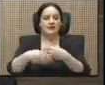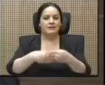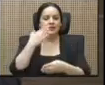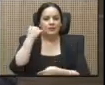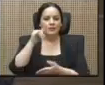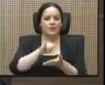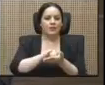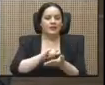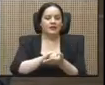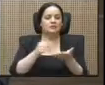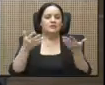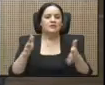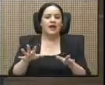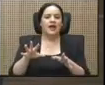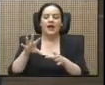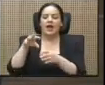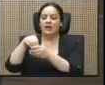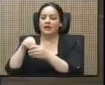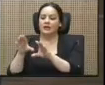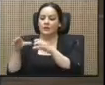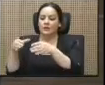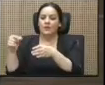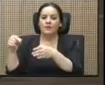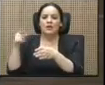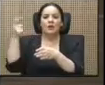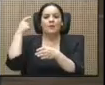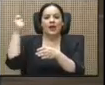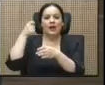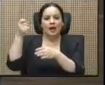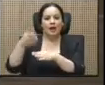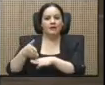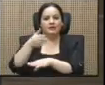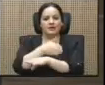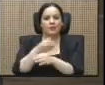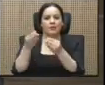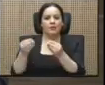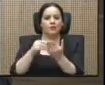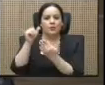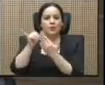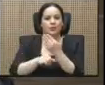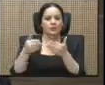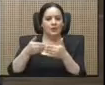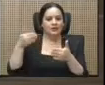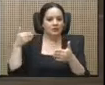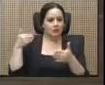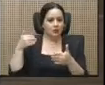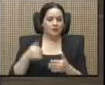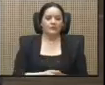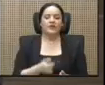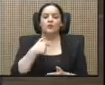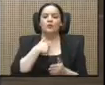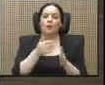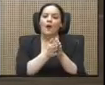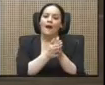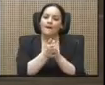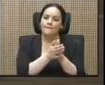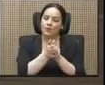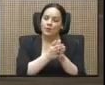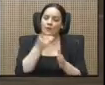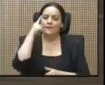porque ya en la Comisión de Guanacaste habíamos avanzado muchísimo en el proyecto anterior. Y aprovecho yo para